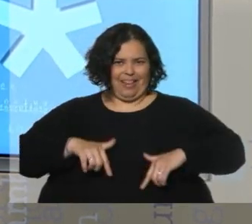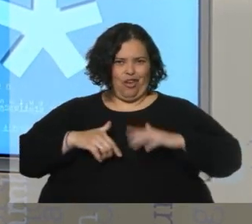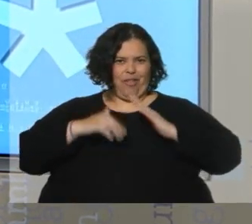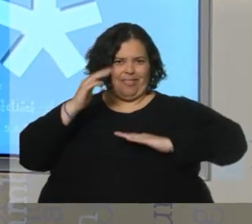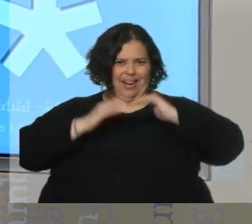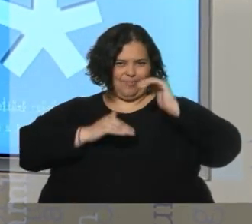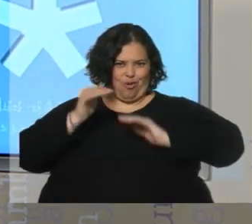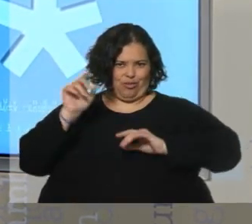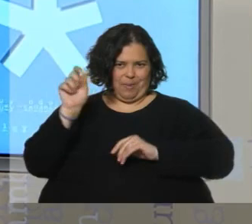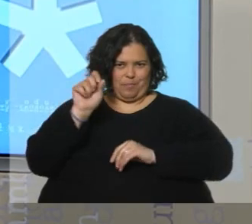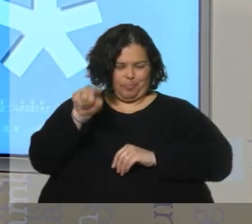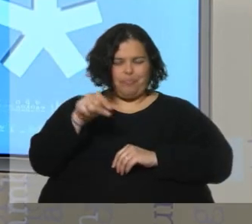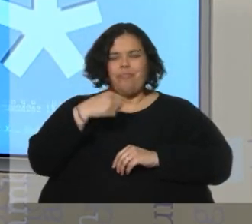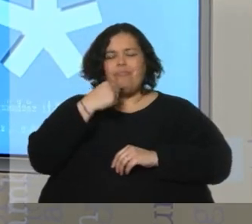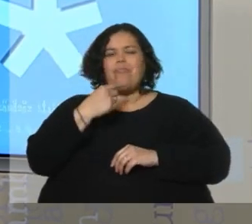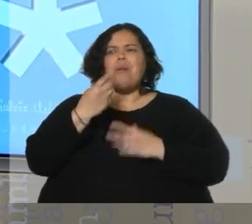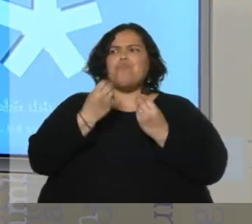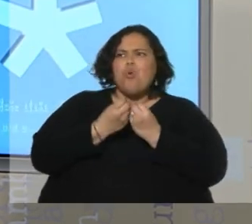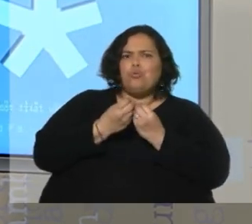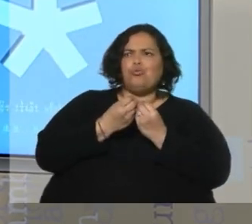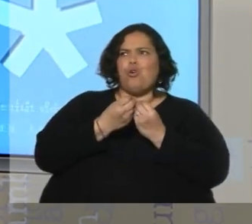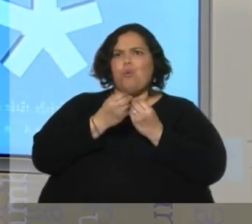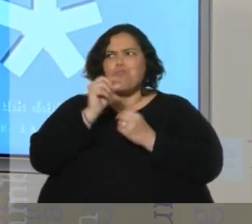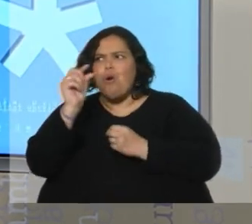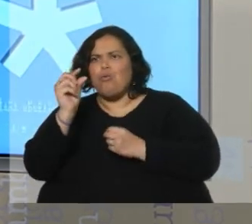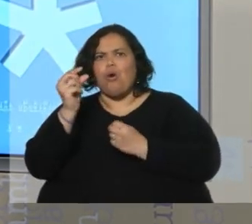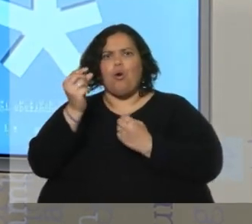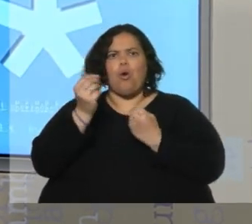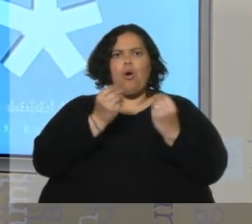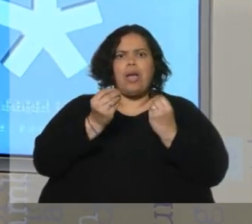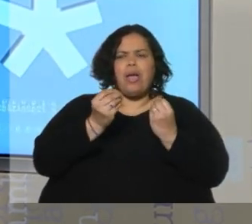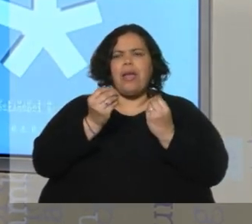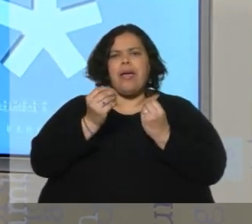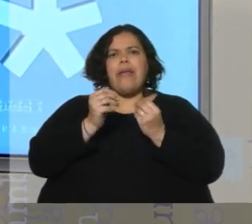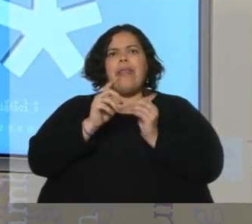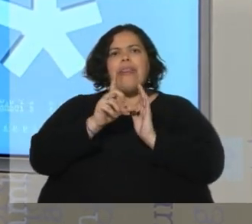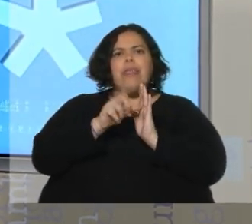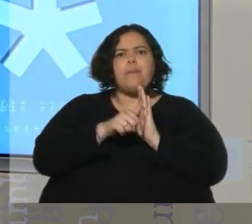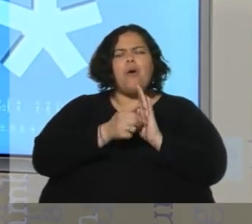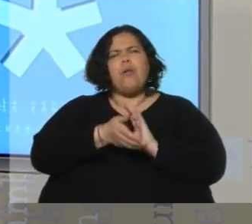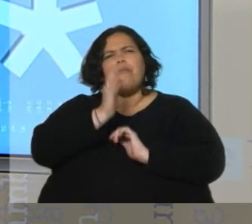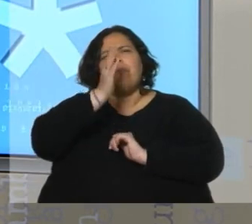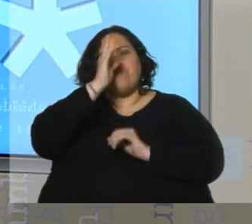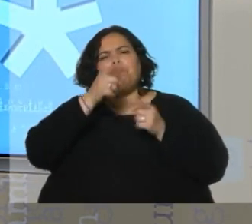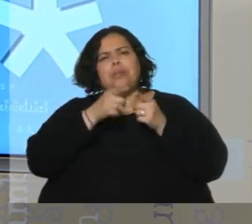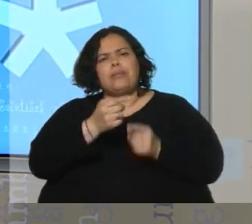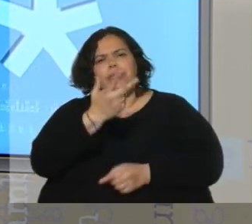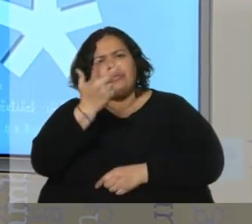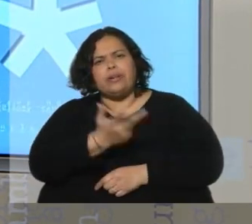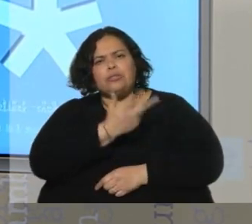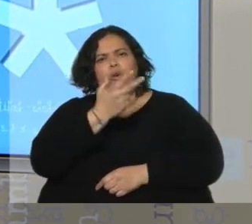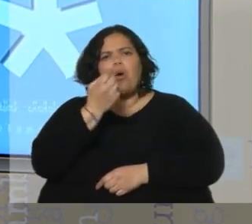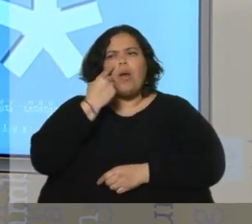objeto de polémica. Que si eran muchos, que si eran pocos, que si demorabas 3 horas para ir a Punta del Este, que si el objetivo es